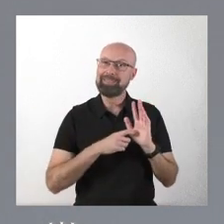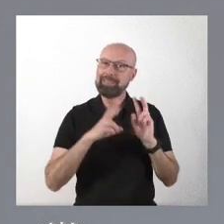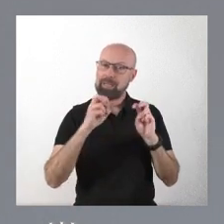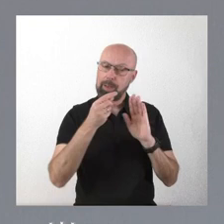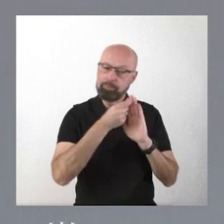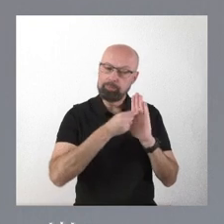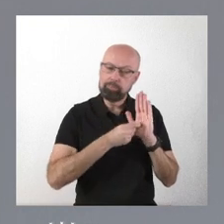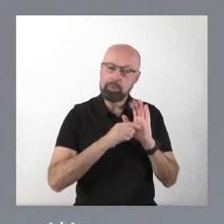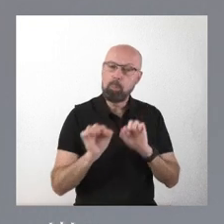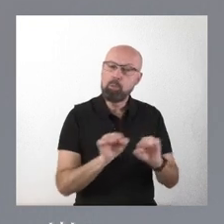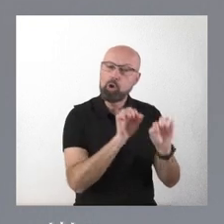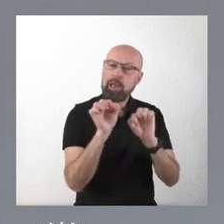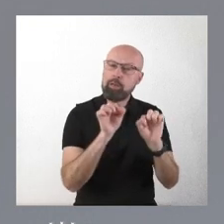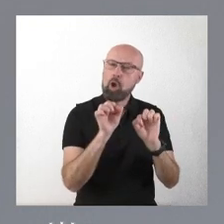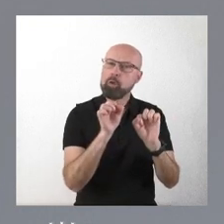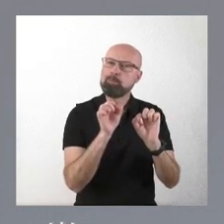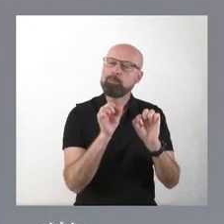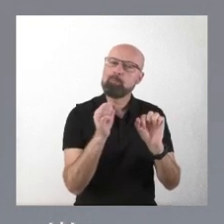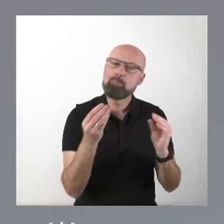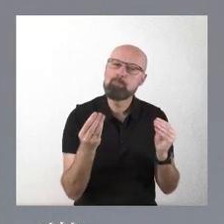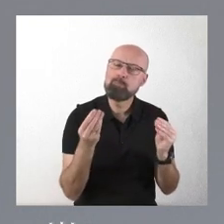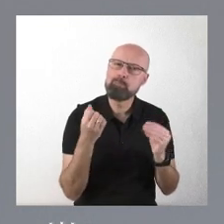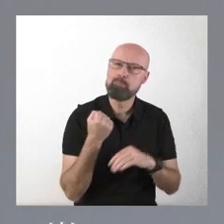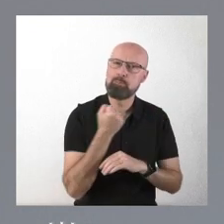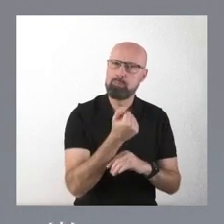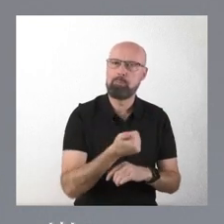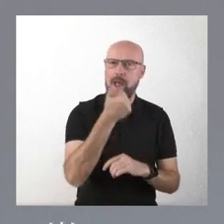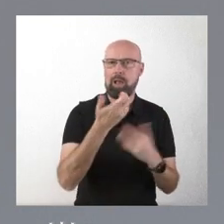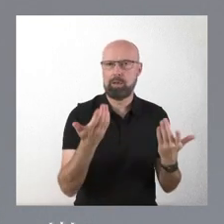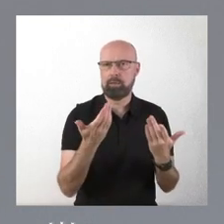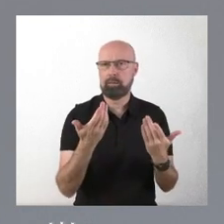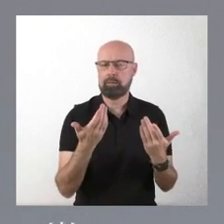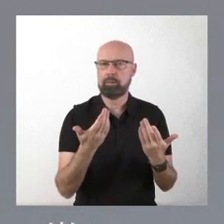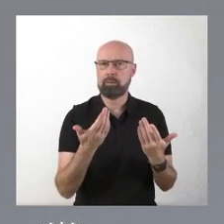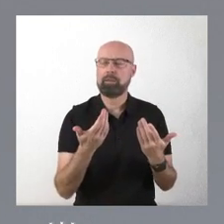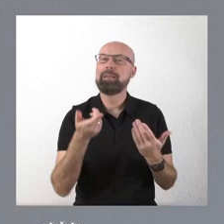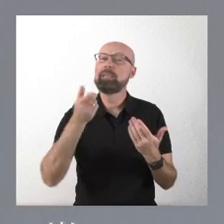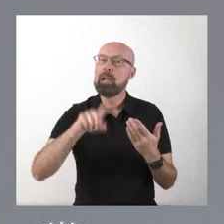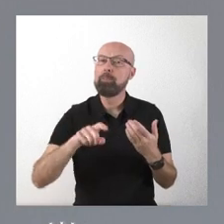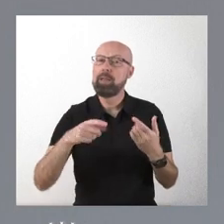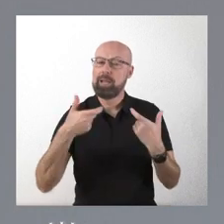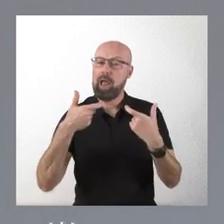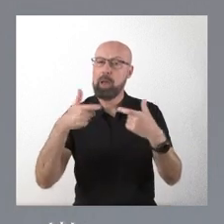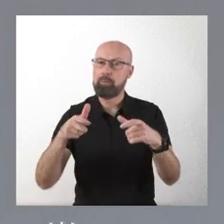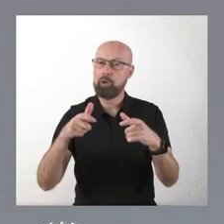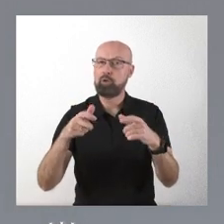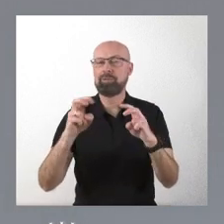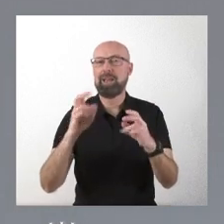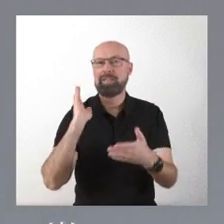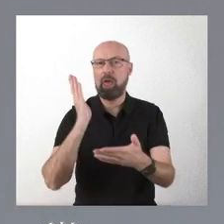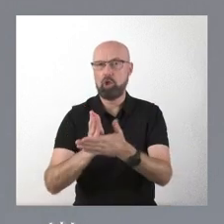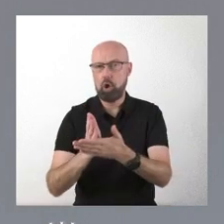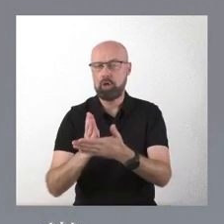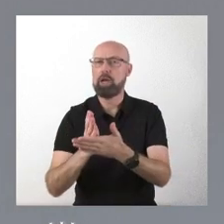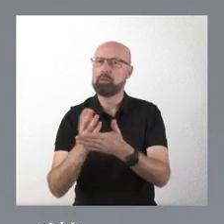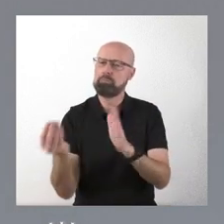acentúan. Y se acentúa también, como es lógico, el capítulo de sanciones. Porque una